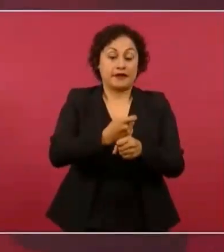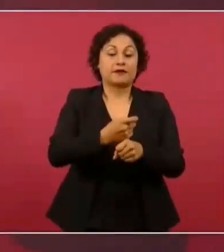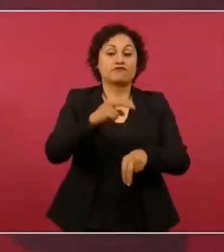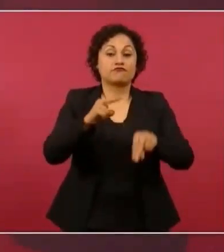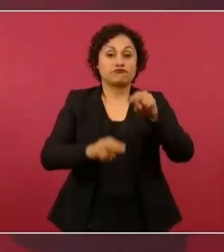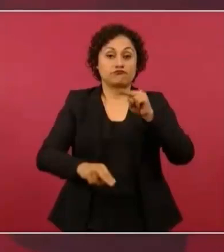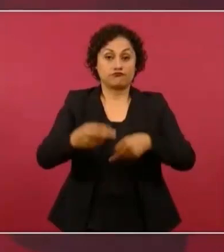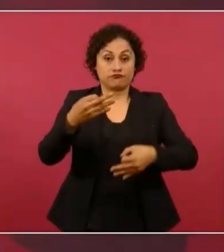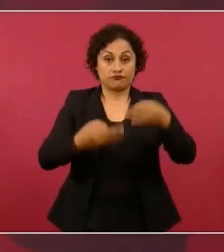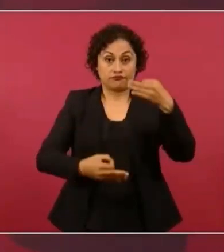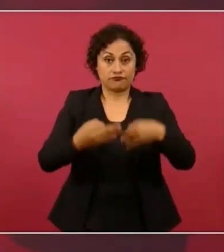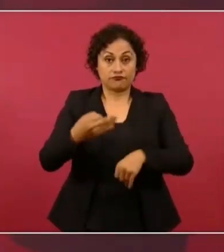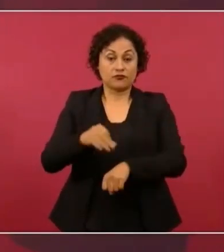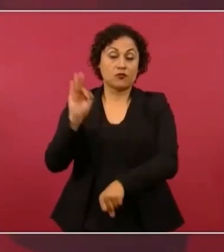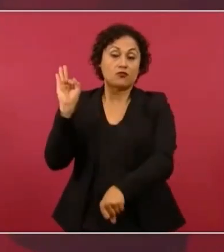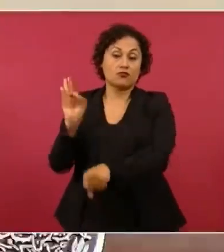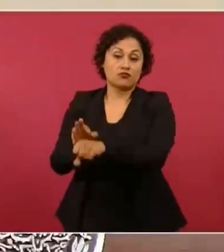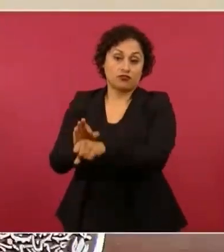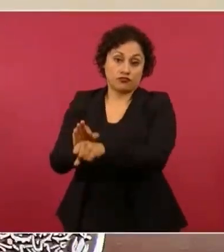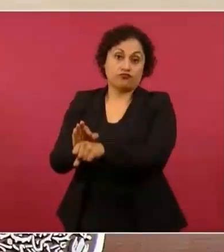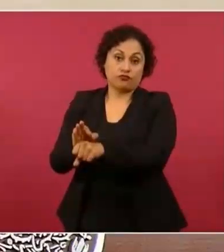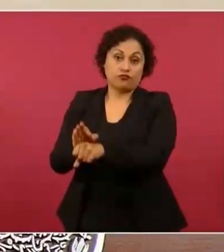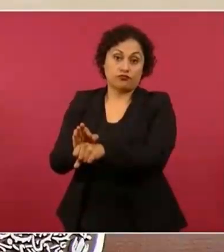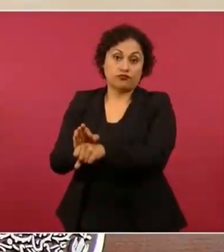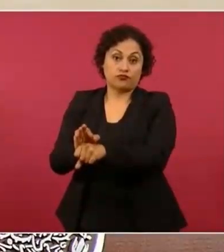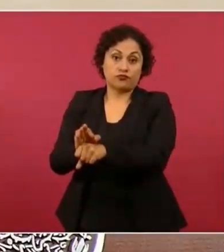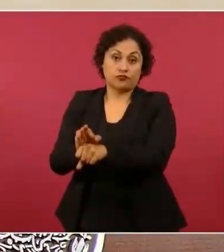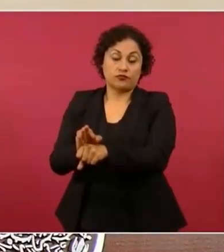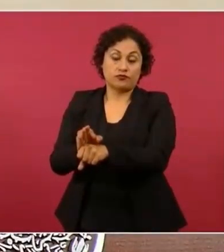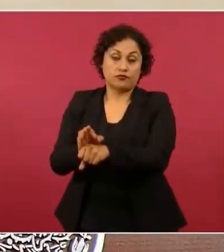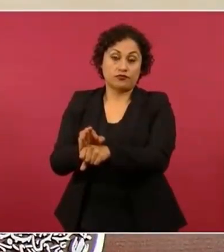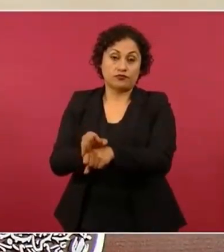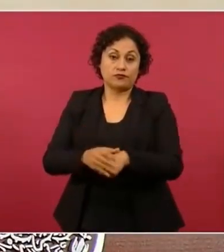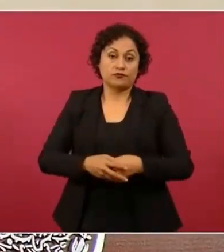y el amparo de la justicia de la Unión.